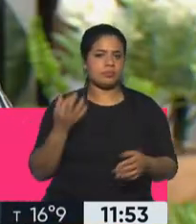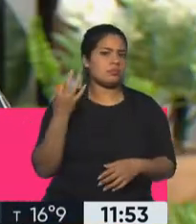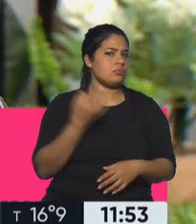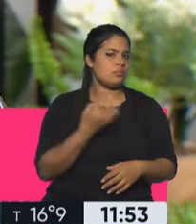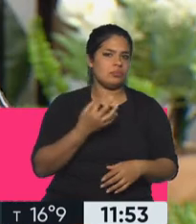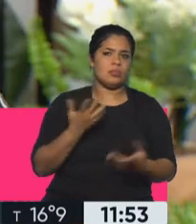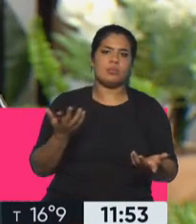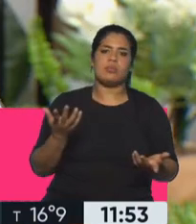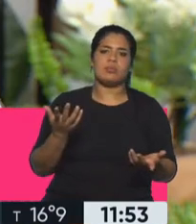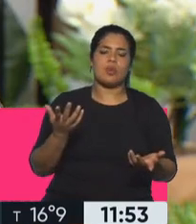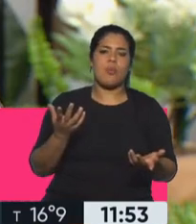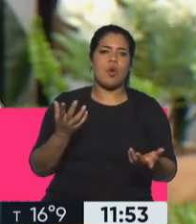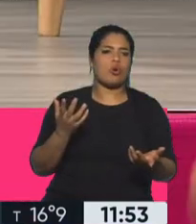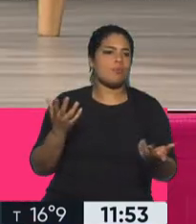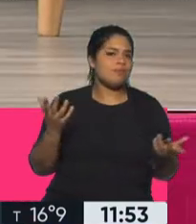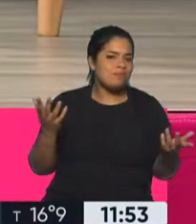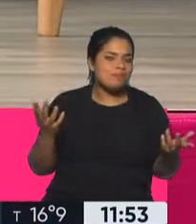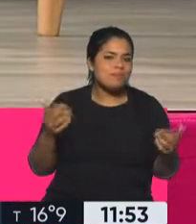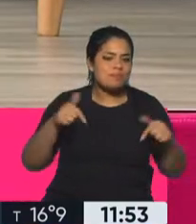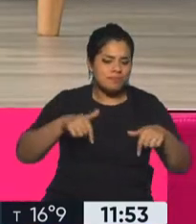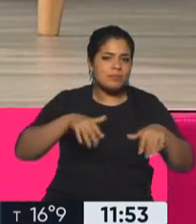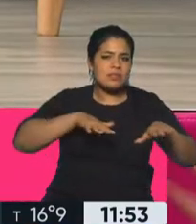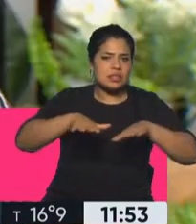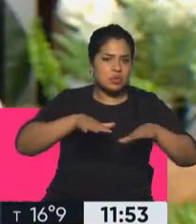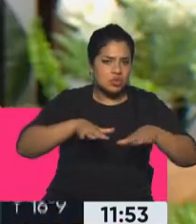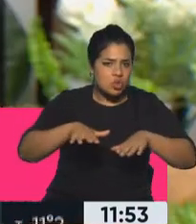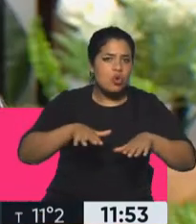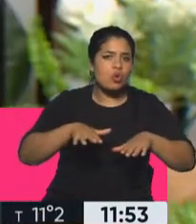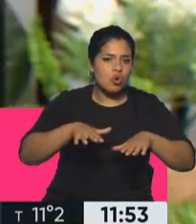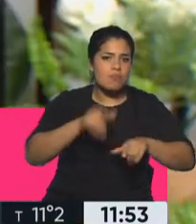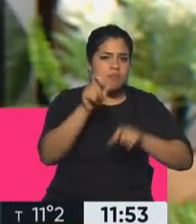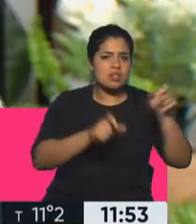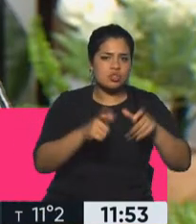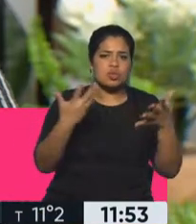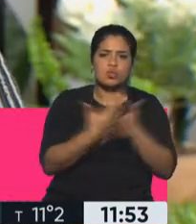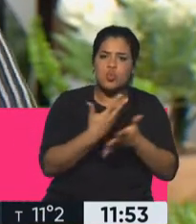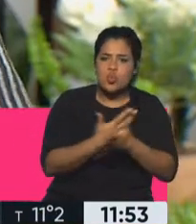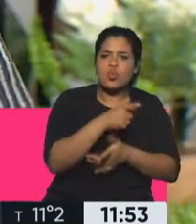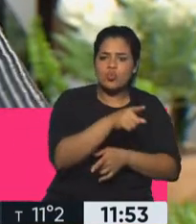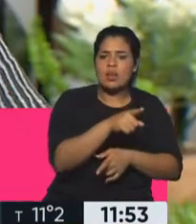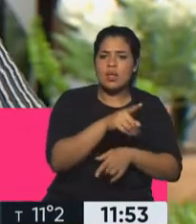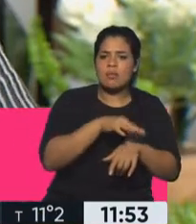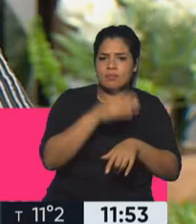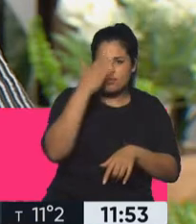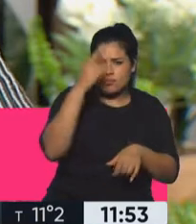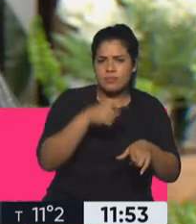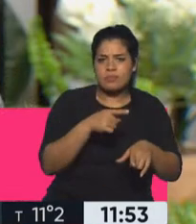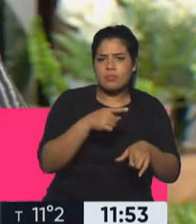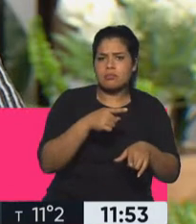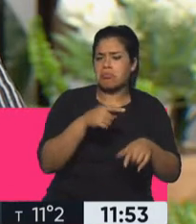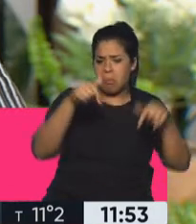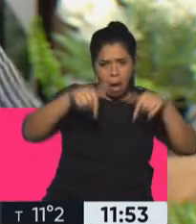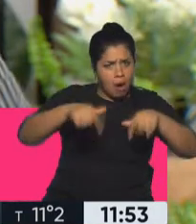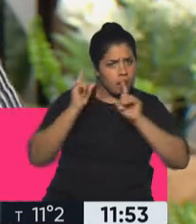problemática porque la realidad, los contextos, las personas que padecen todas las consecuencias de esta problemática, viven en todo el país,